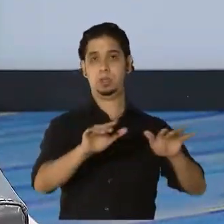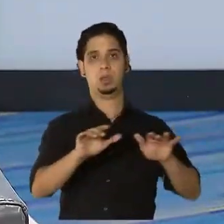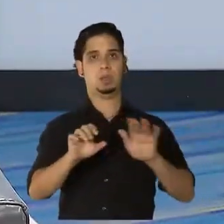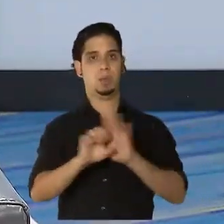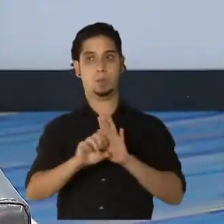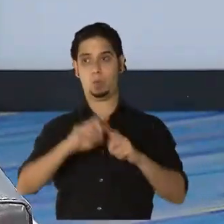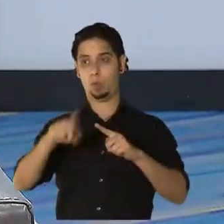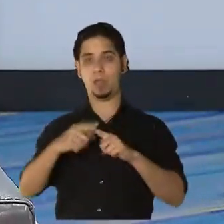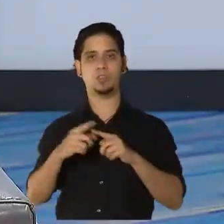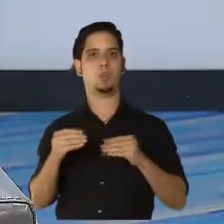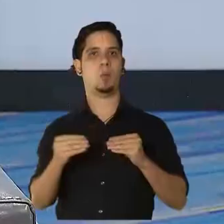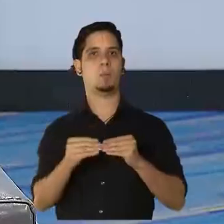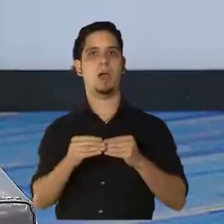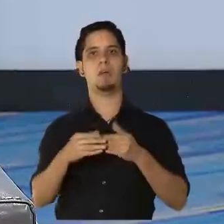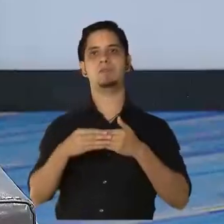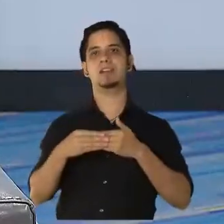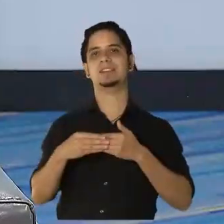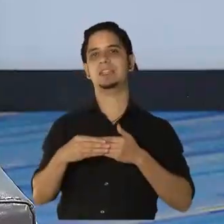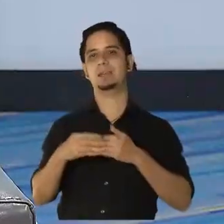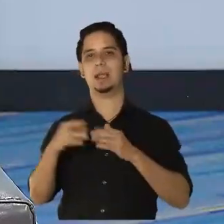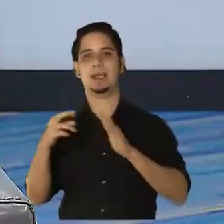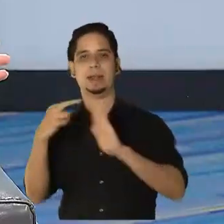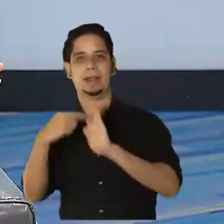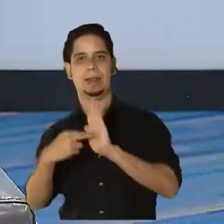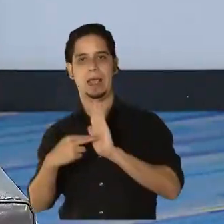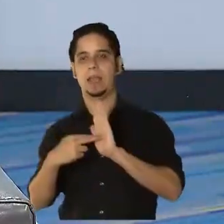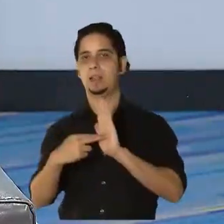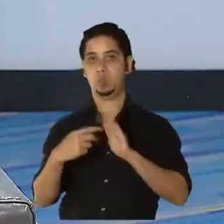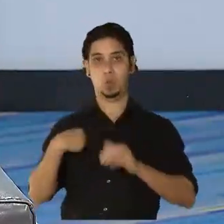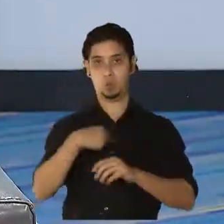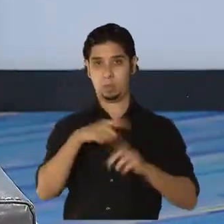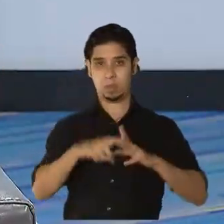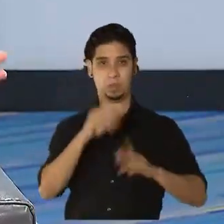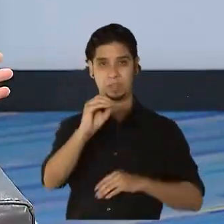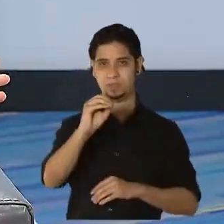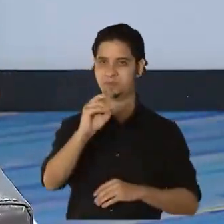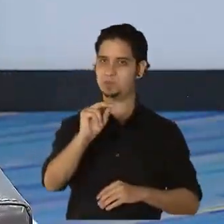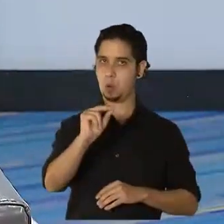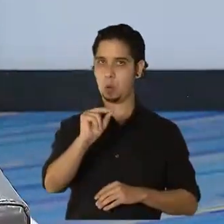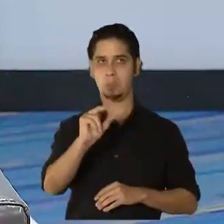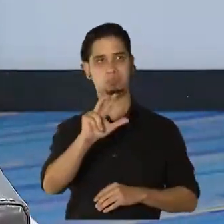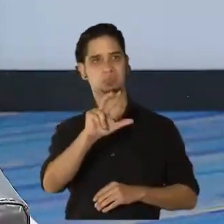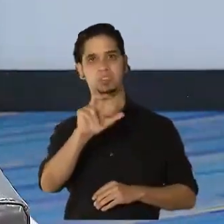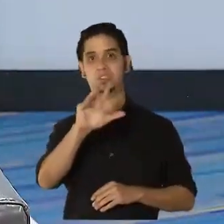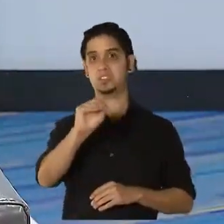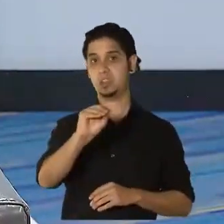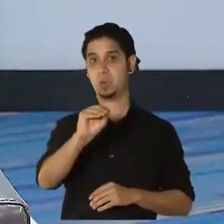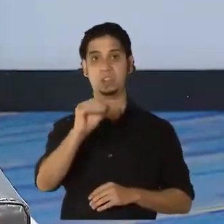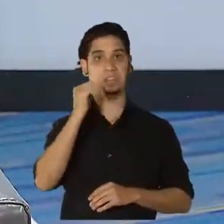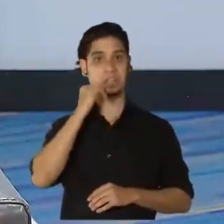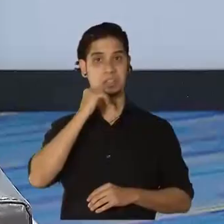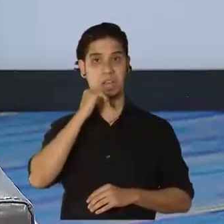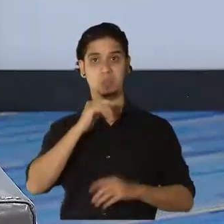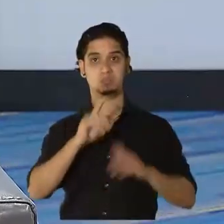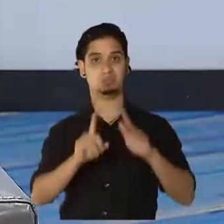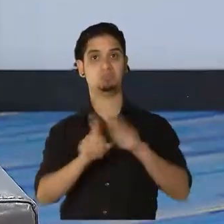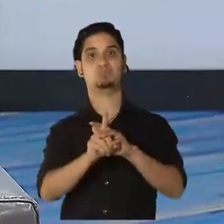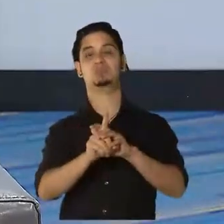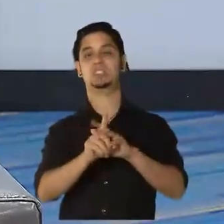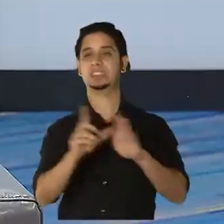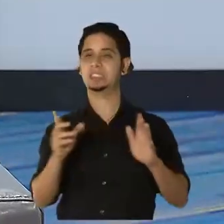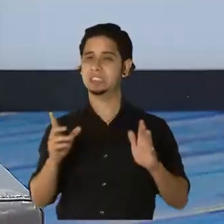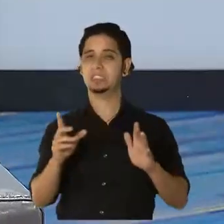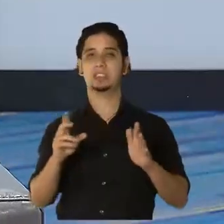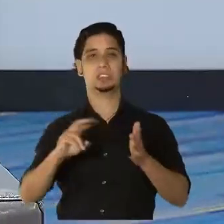en cero. Estamos empezando con ese número que en este caso podemos hablar de 350 casos diarios. Así que en ese